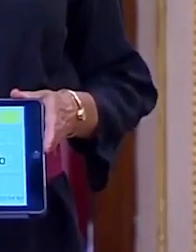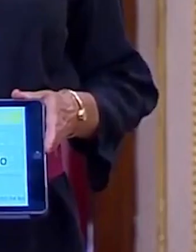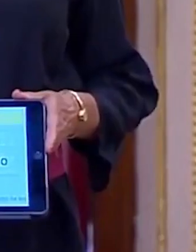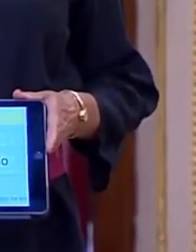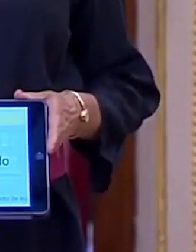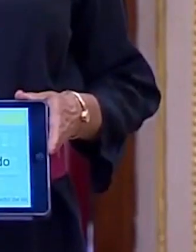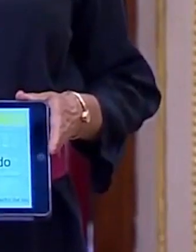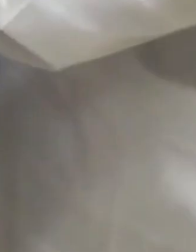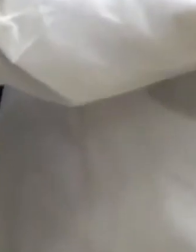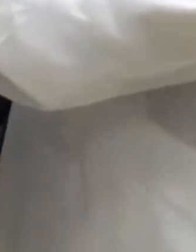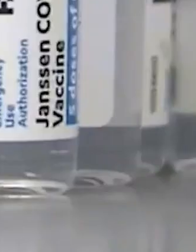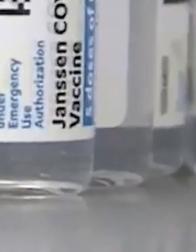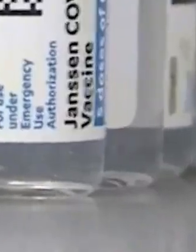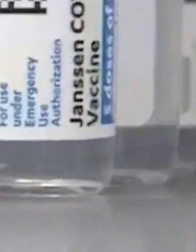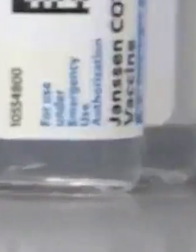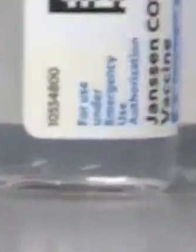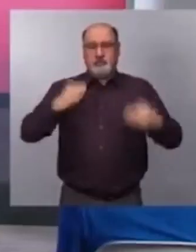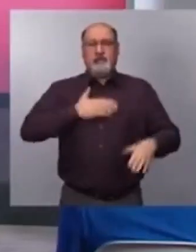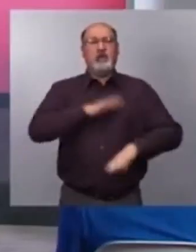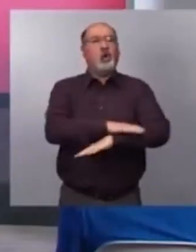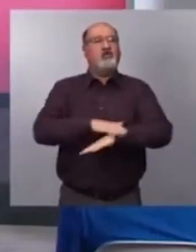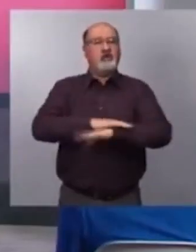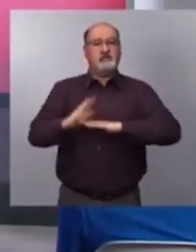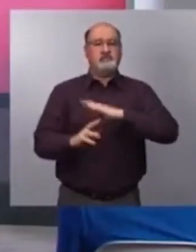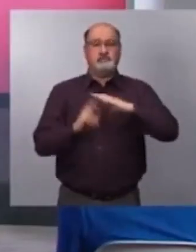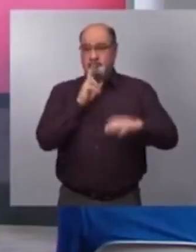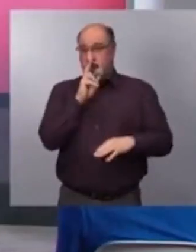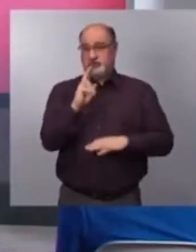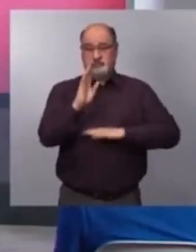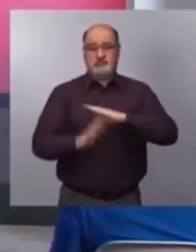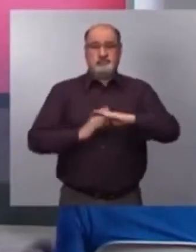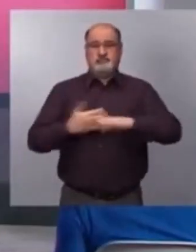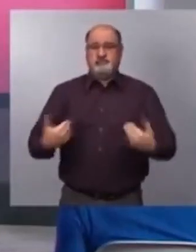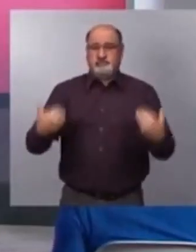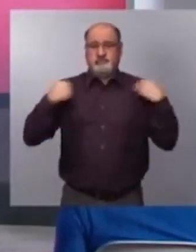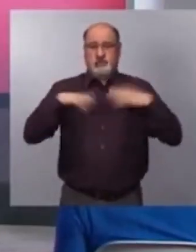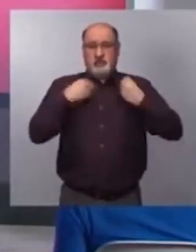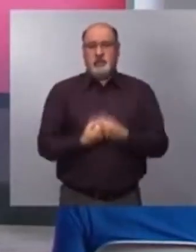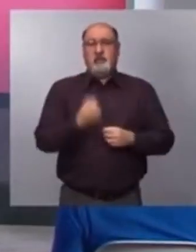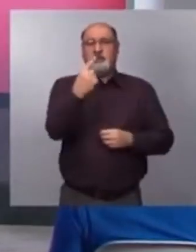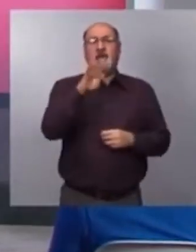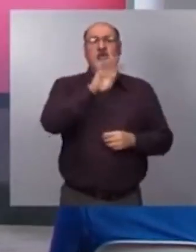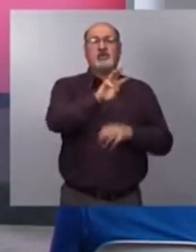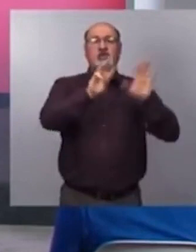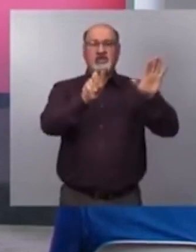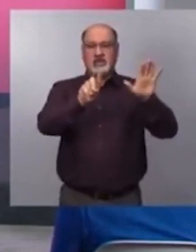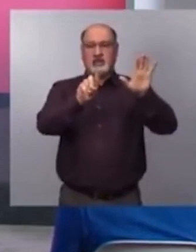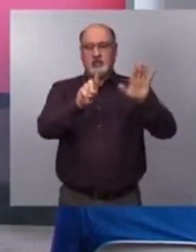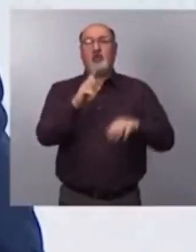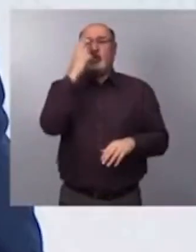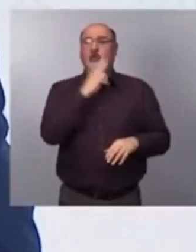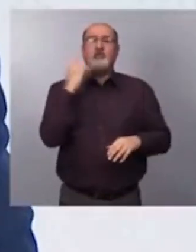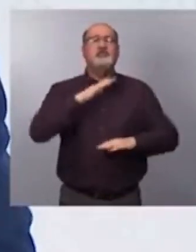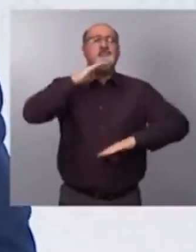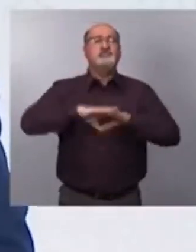Desde la investidura el gobierno ha asumido 1.481 compromisos, de los cuales ya ha cumplido el